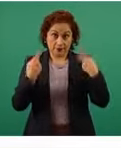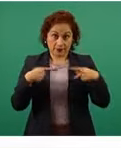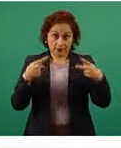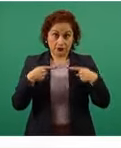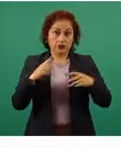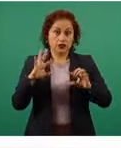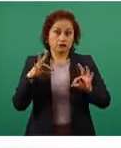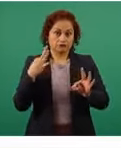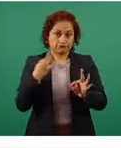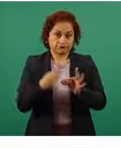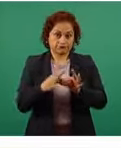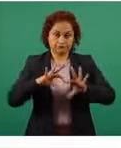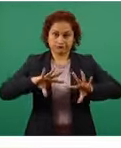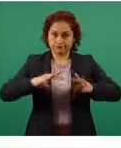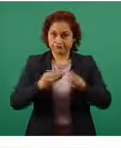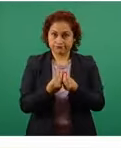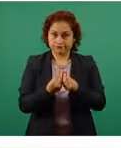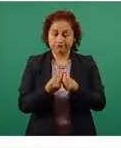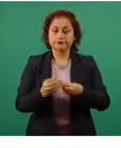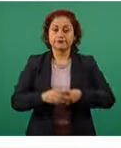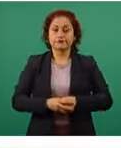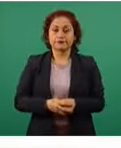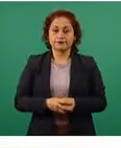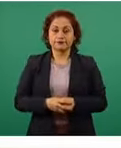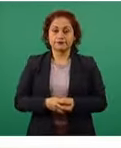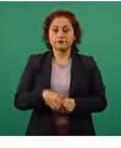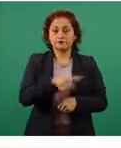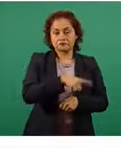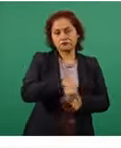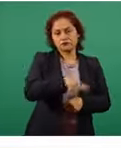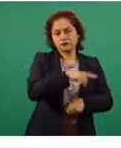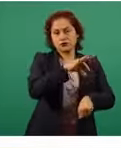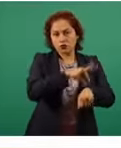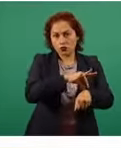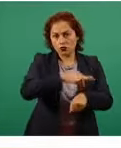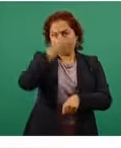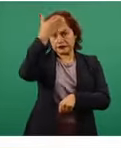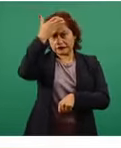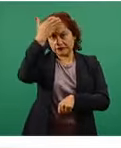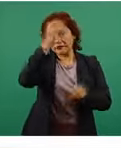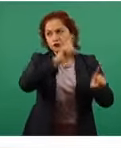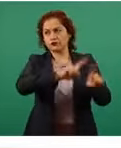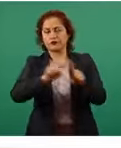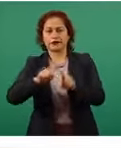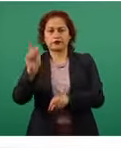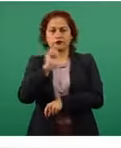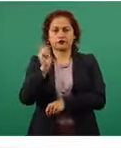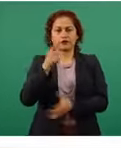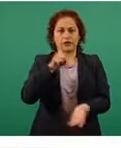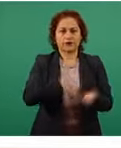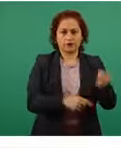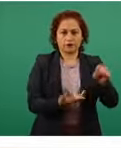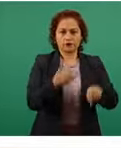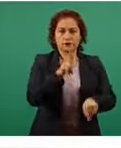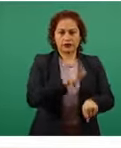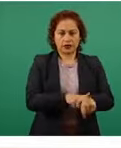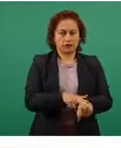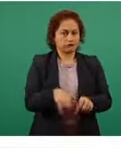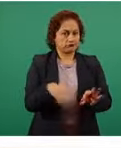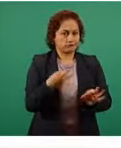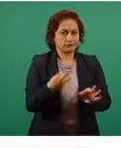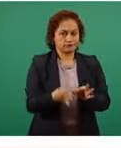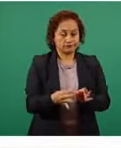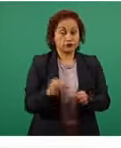médicos y profesionistas de la salud en su primera dosis, y ya están en